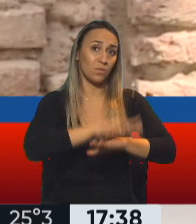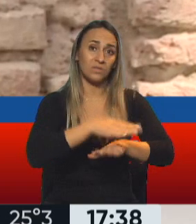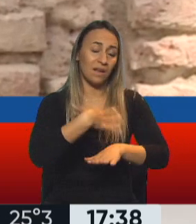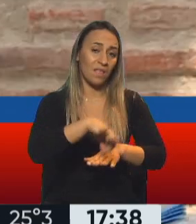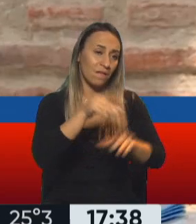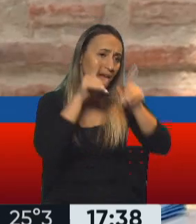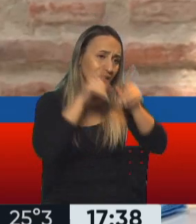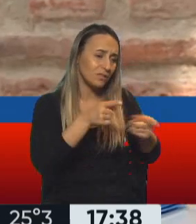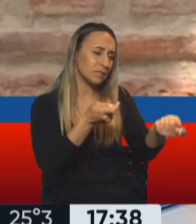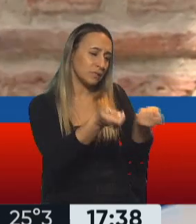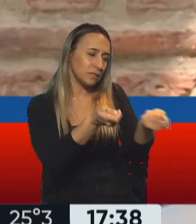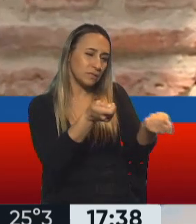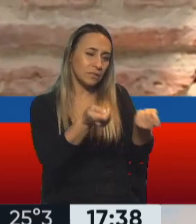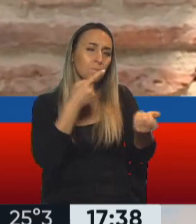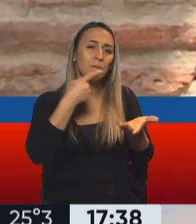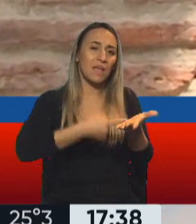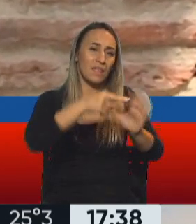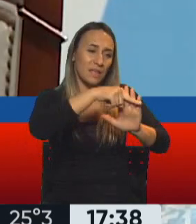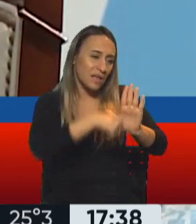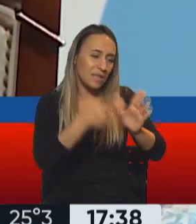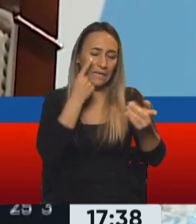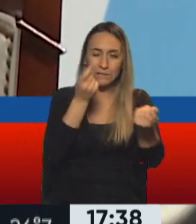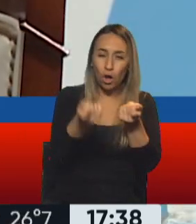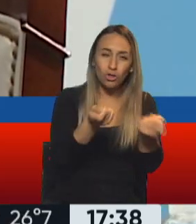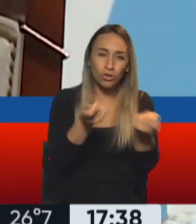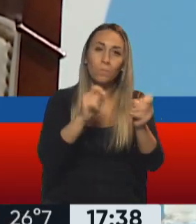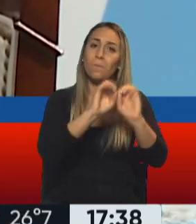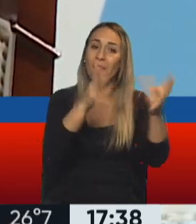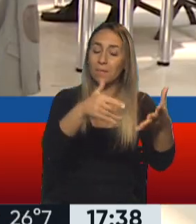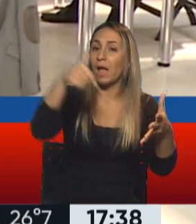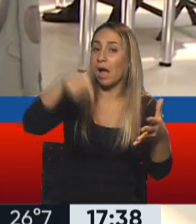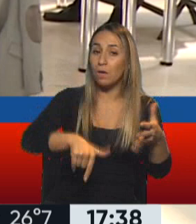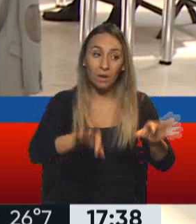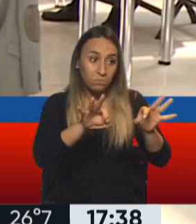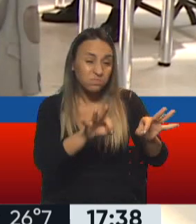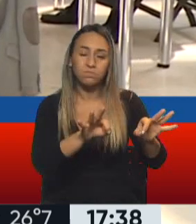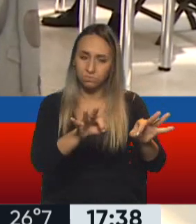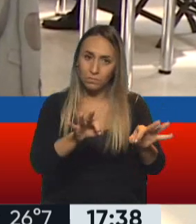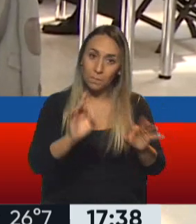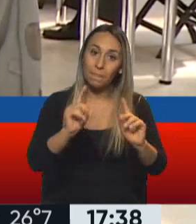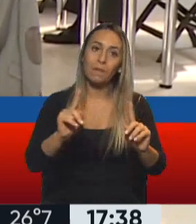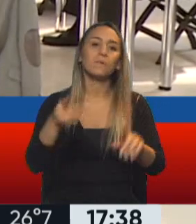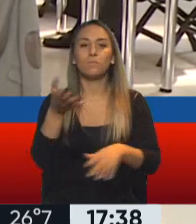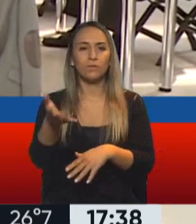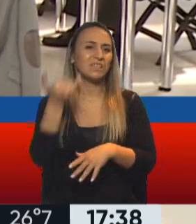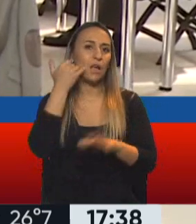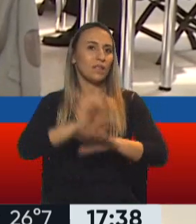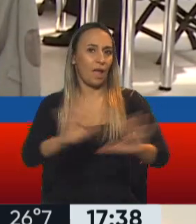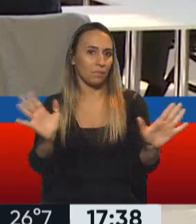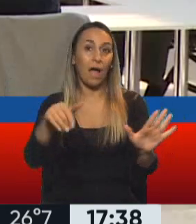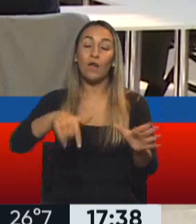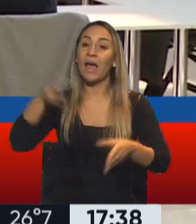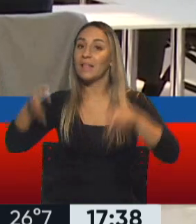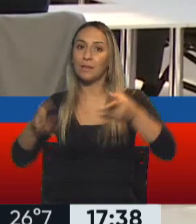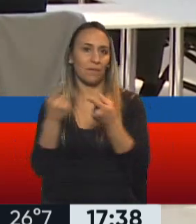mantener las medidas sanitarias. Es que esa es la sensación. Pero ahora es como que esta imagen que estábamos viendo recién, como que bueno, ya pasó, entramos en otra